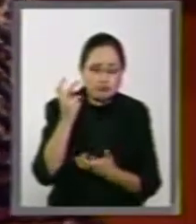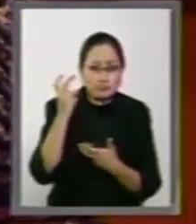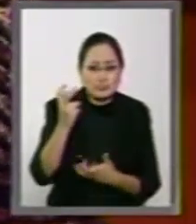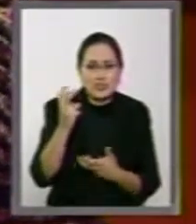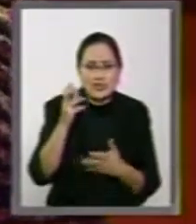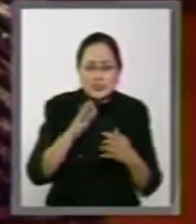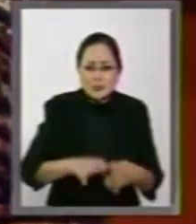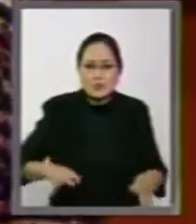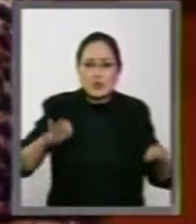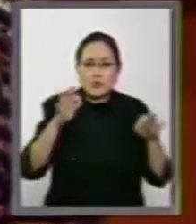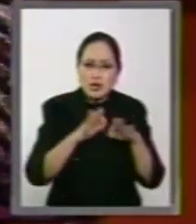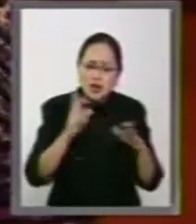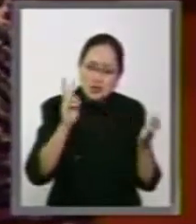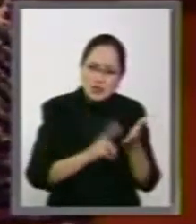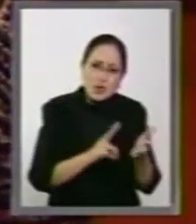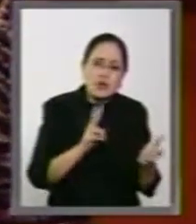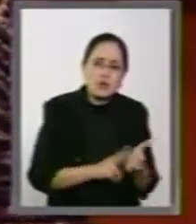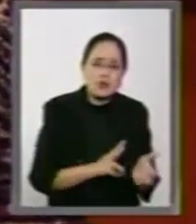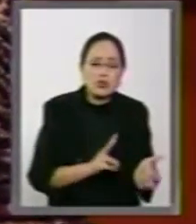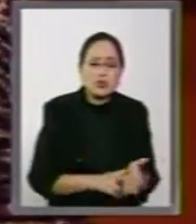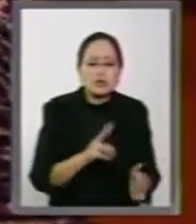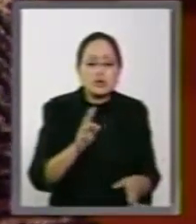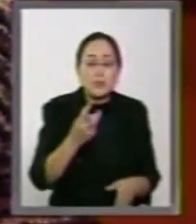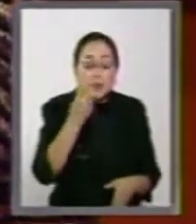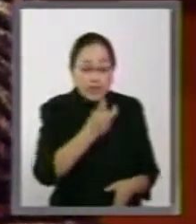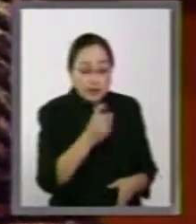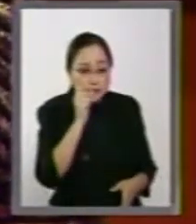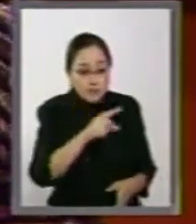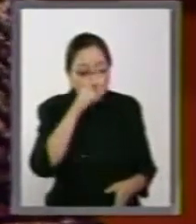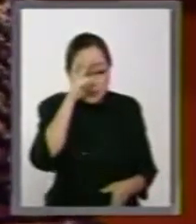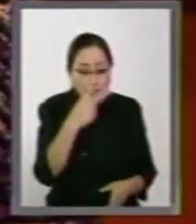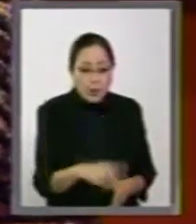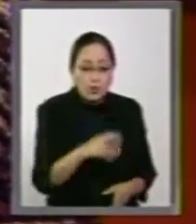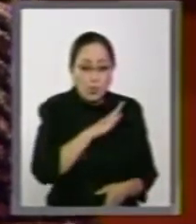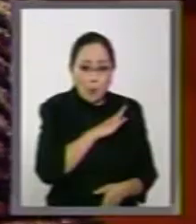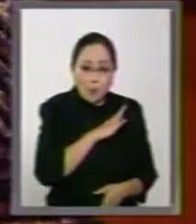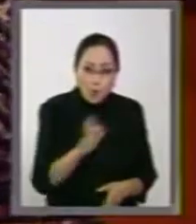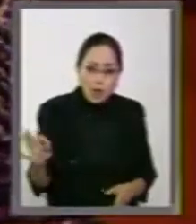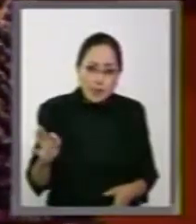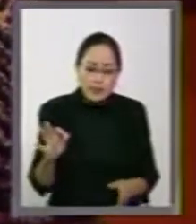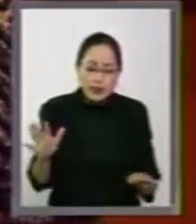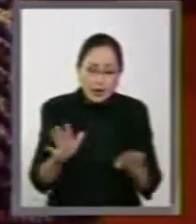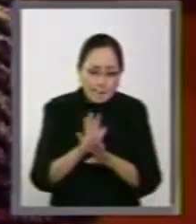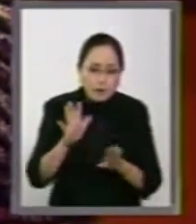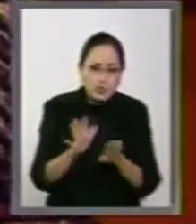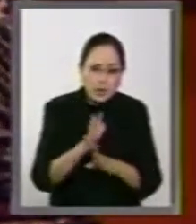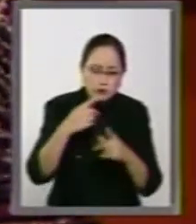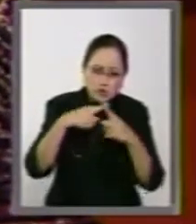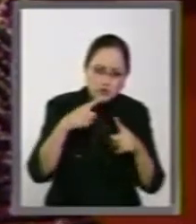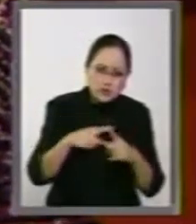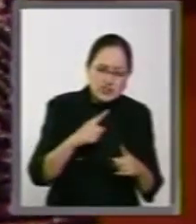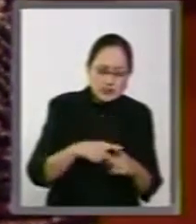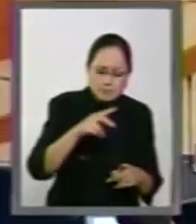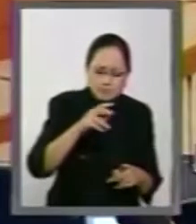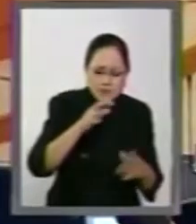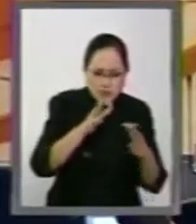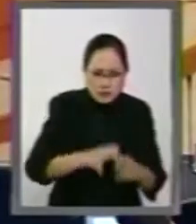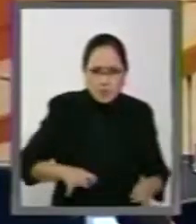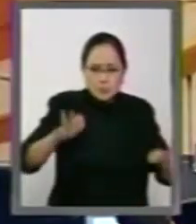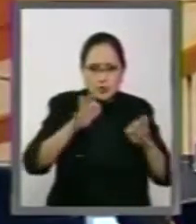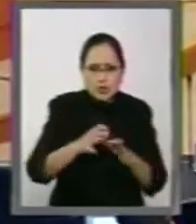importante y desde el cual México puede generar cambios significativos en la sociedad.